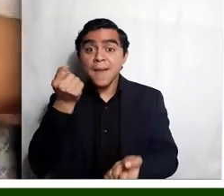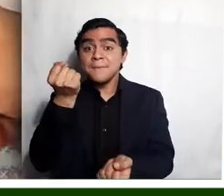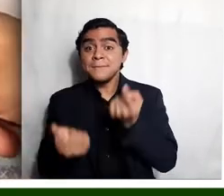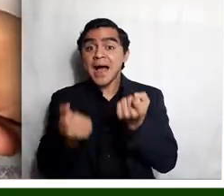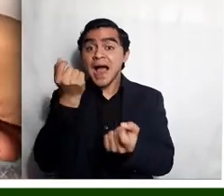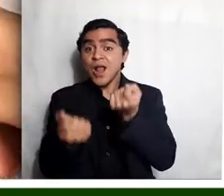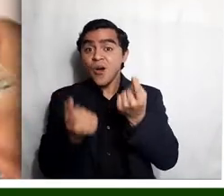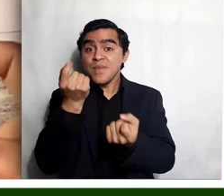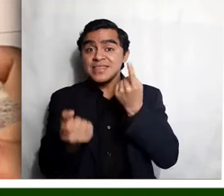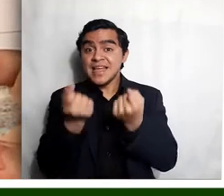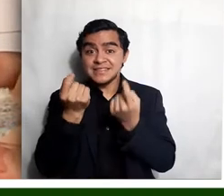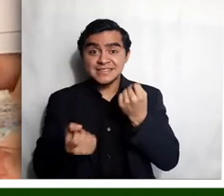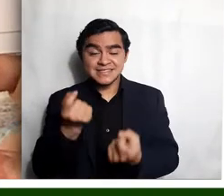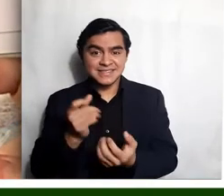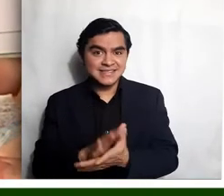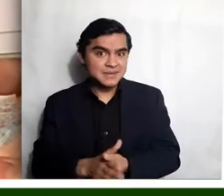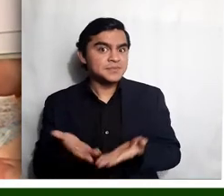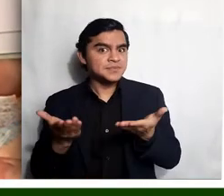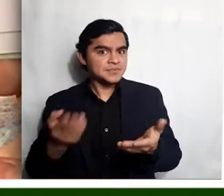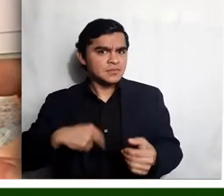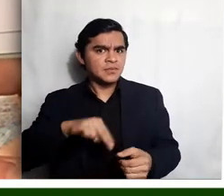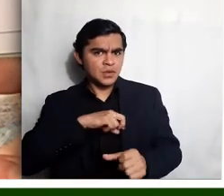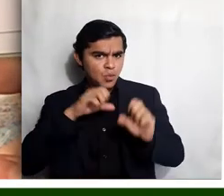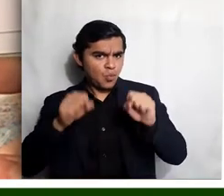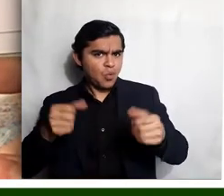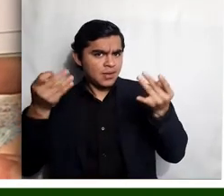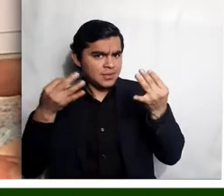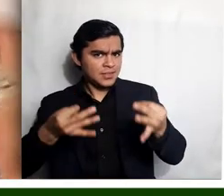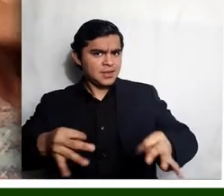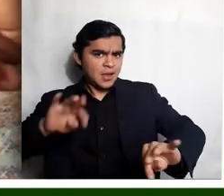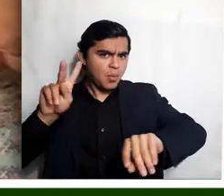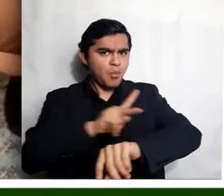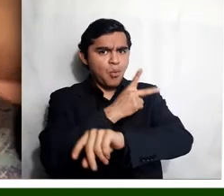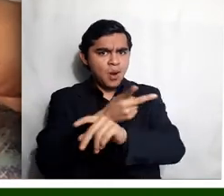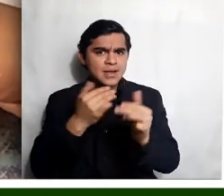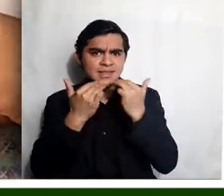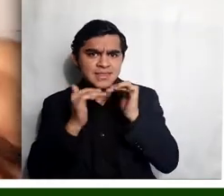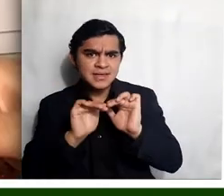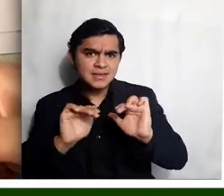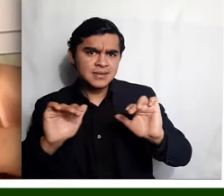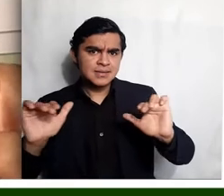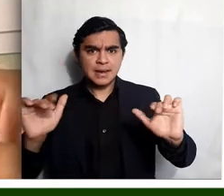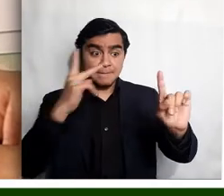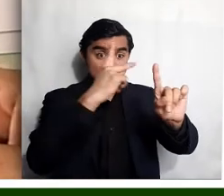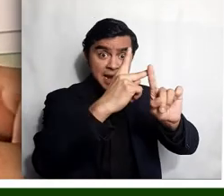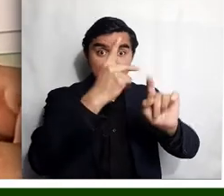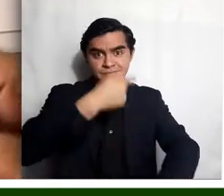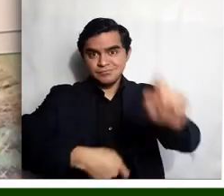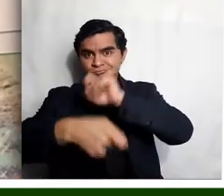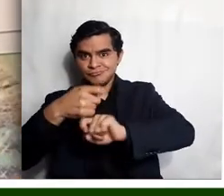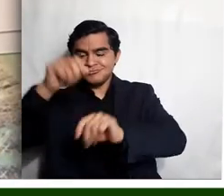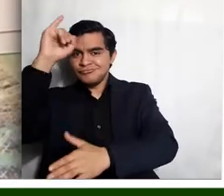de maíz. Y así podemos intentar con otros poemas infantiles sustituir las palabras por